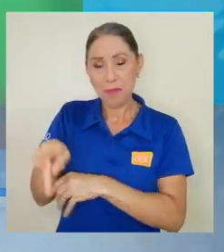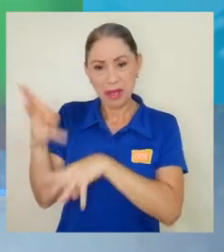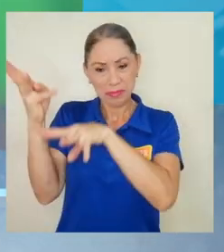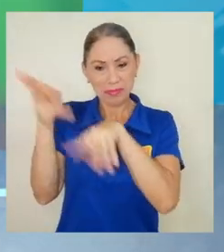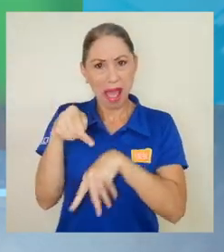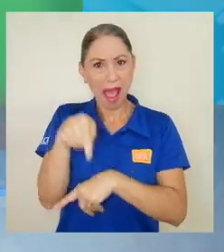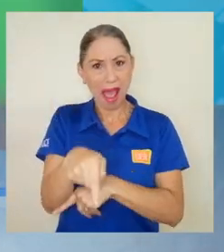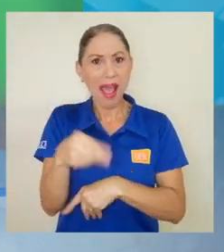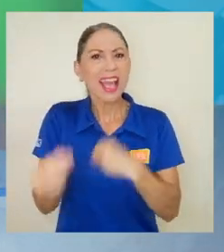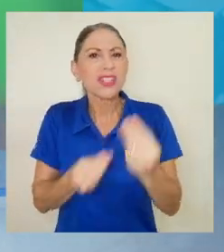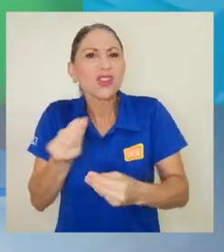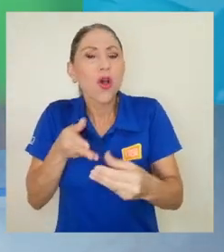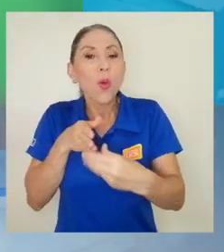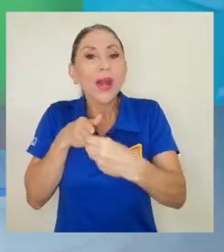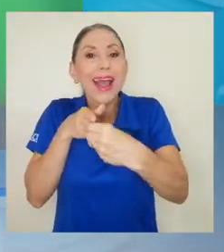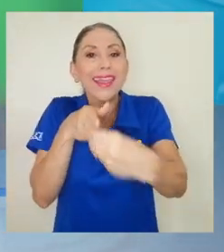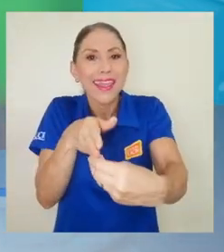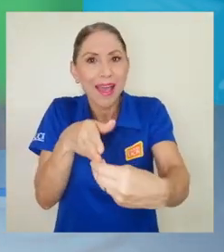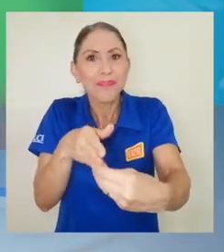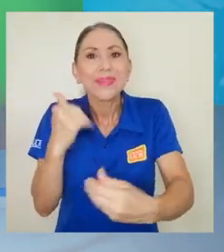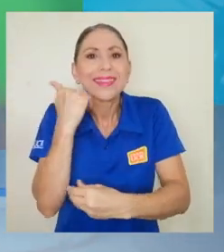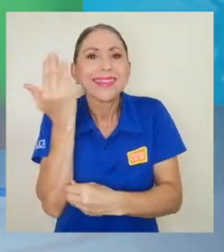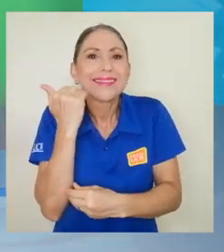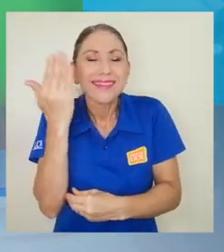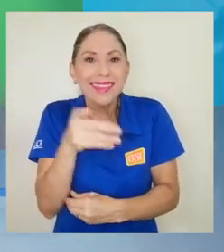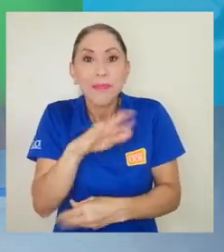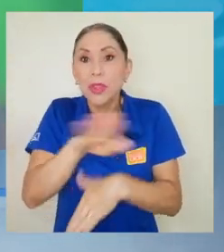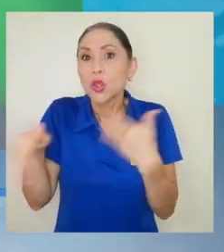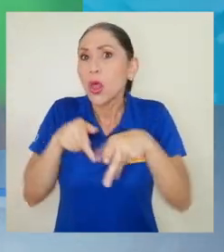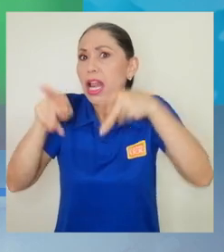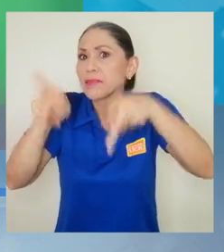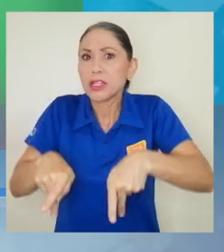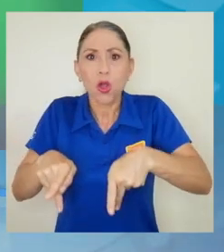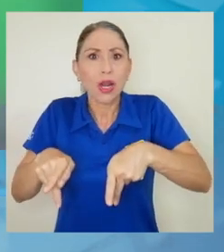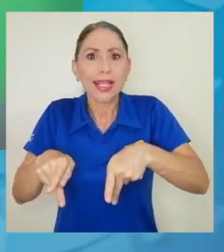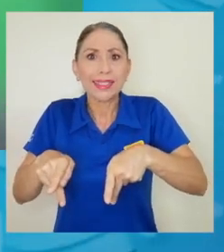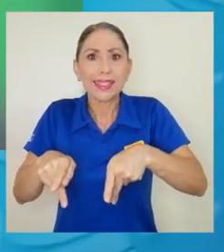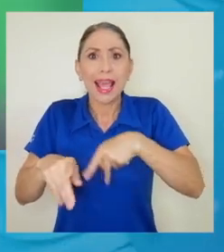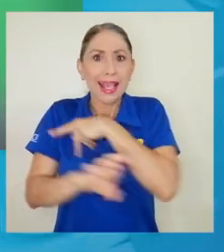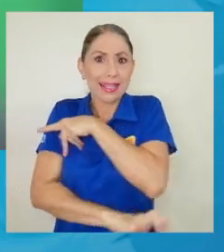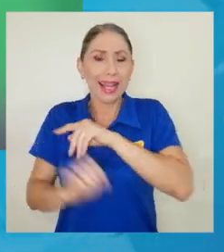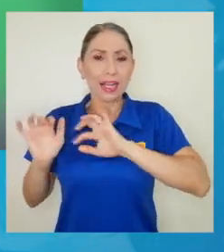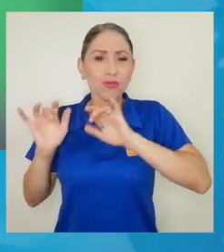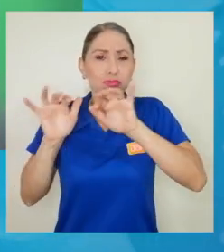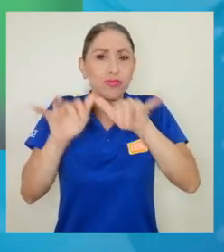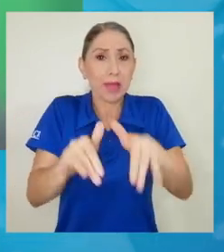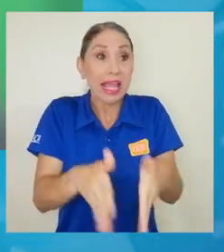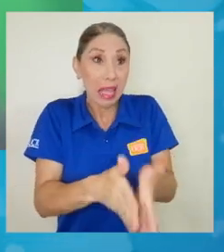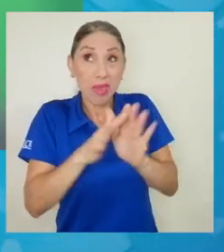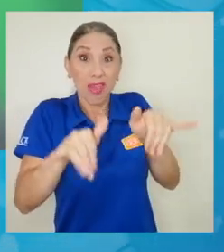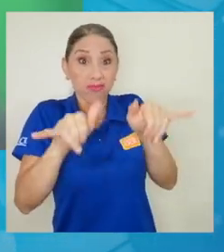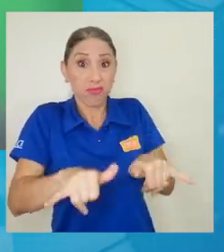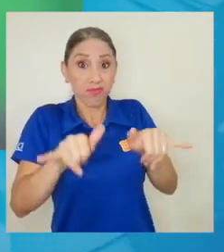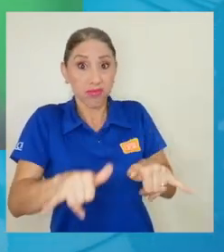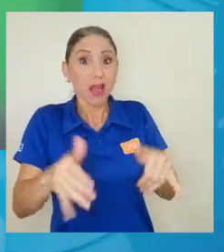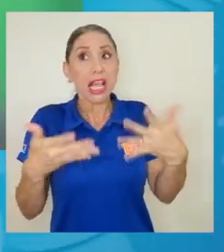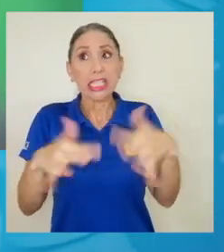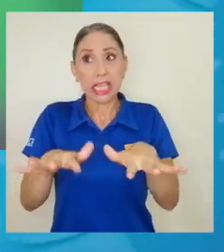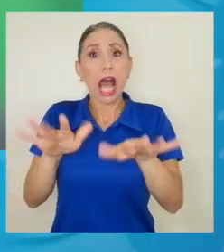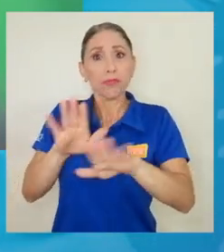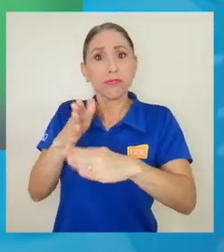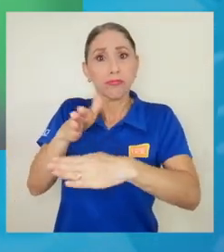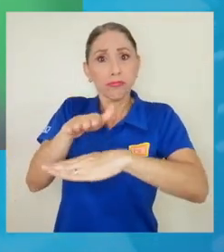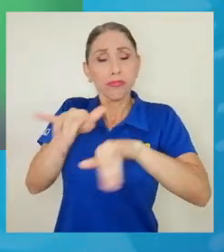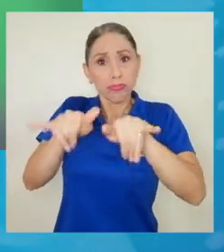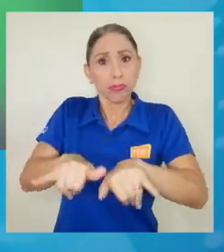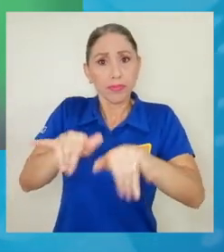convertirá en una guía práctica y sencilla para que todas las personas migrantes, solicitantes de refugio y refugiadas que ya se encuentren acá en Costa